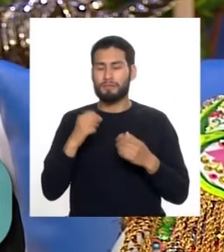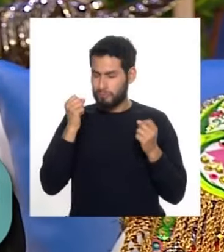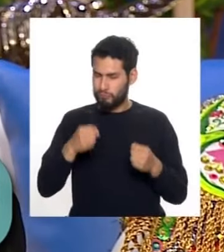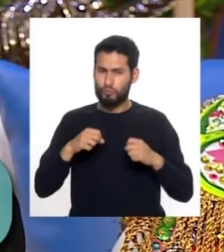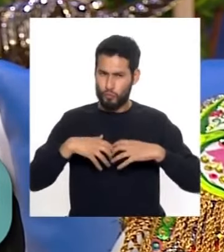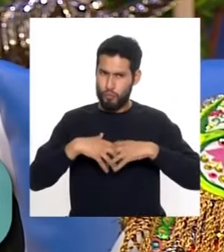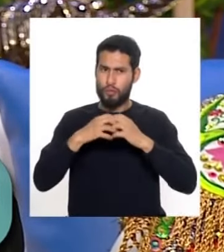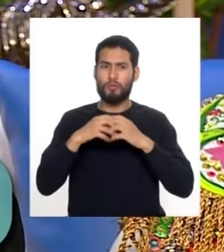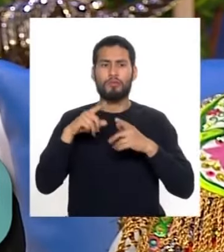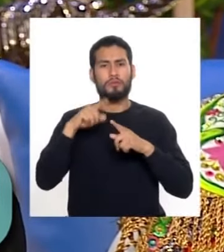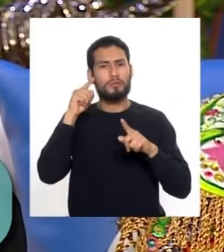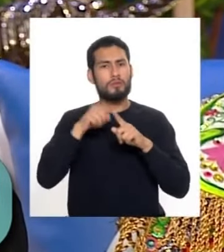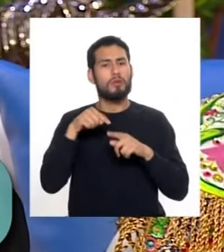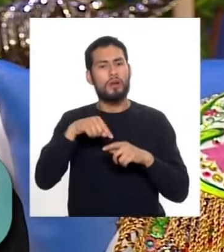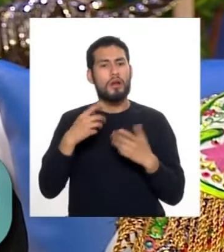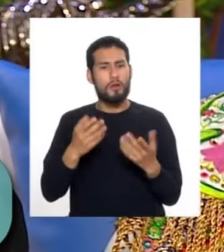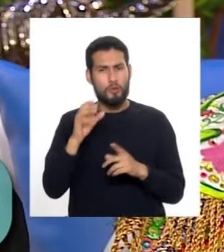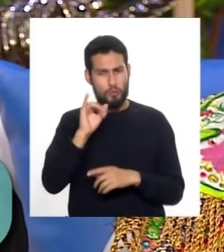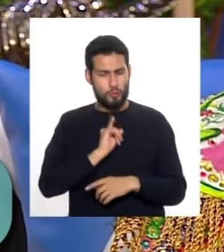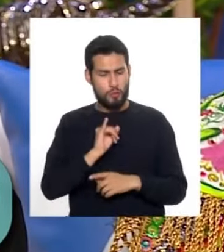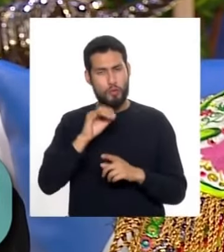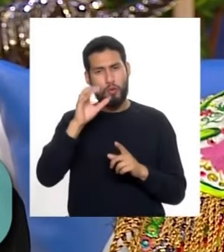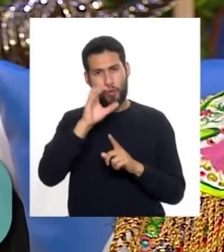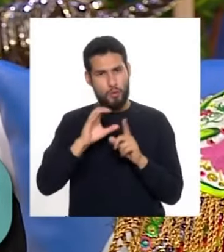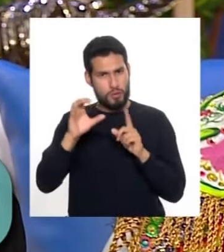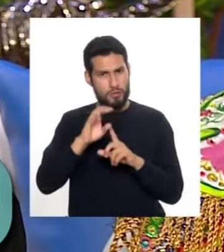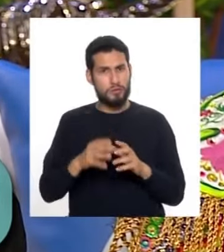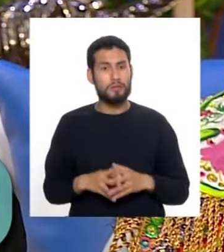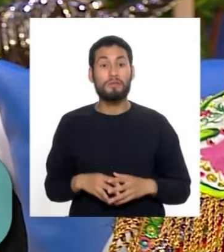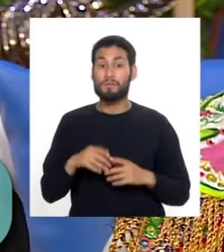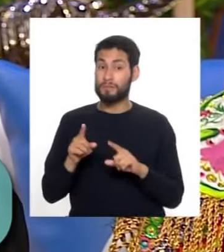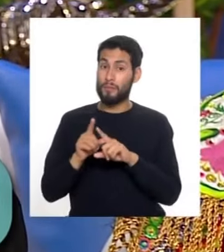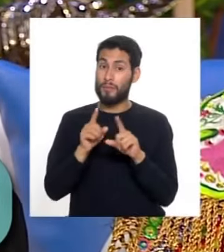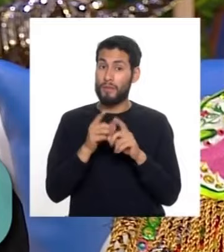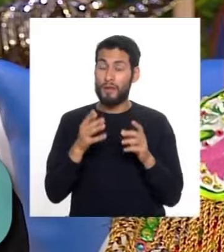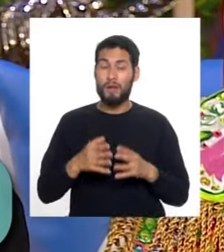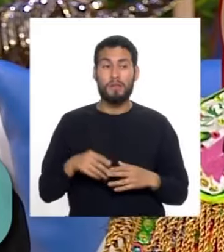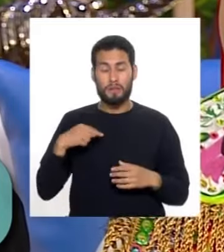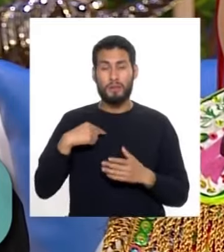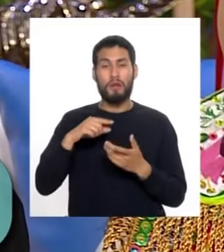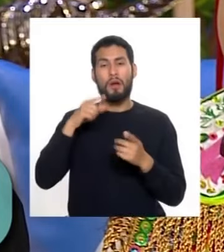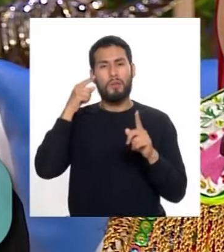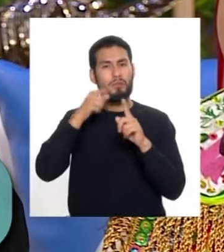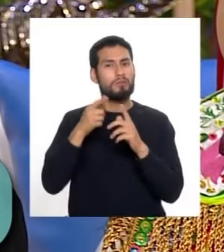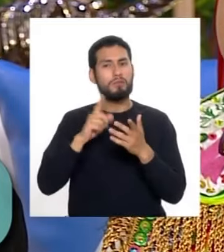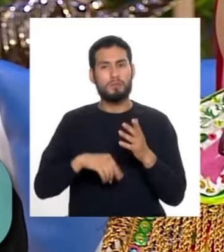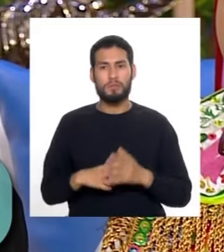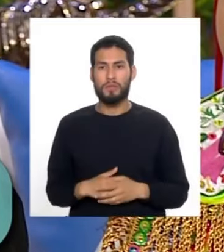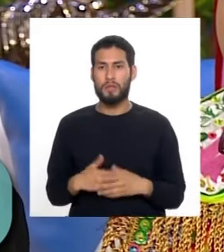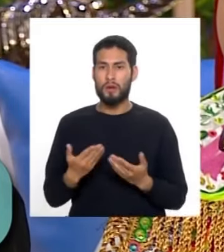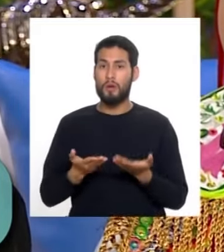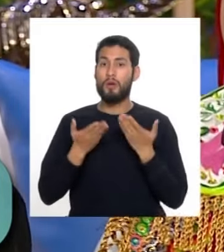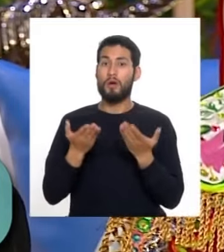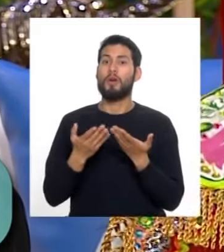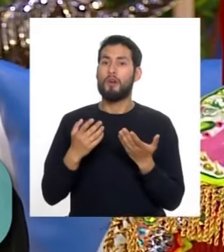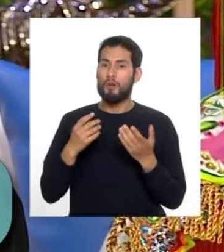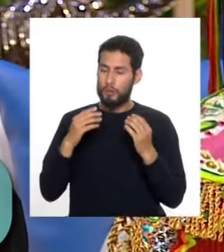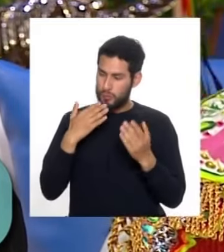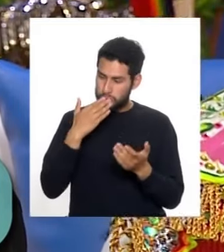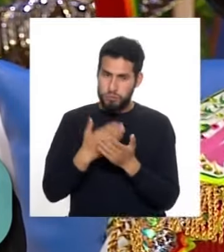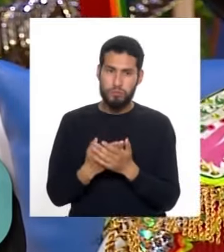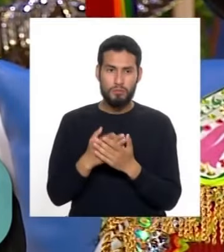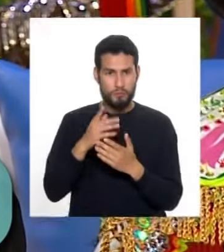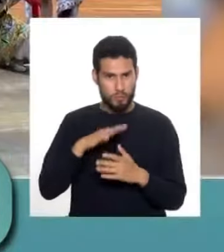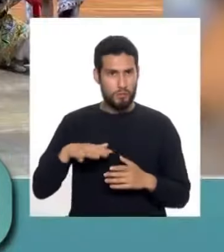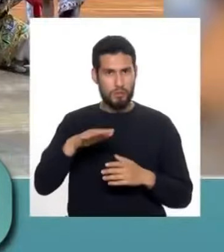fortaleciendo lo que es la parte de nuestra identidad cultural, y a la vez también estamos haciendo este evento con el fin de poder concretar nuestra